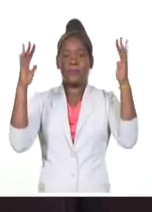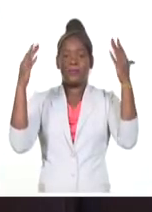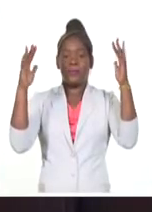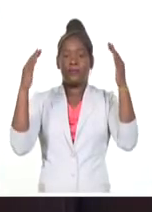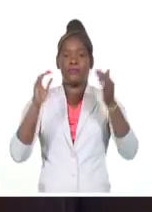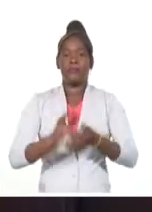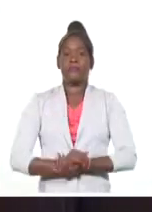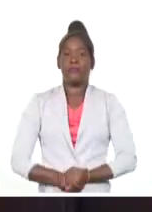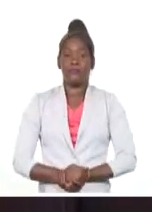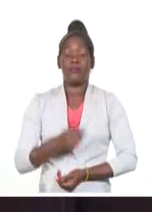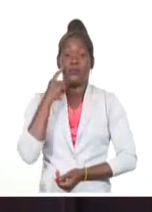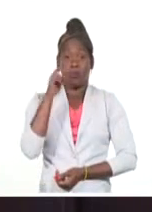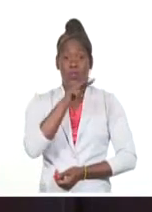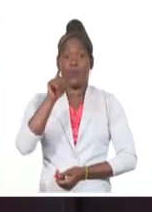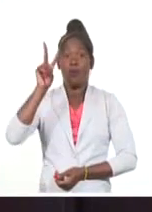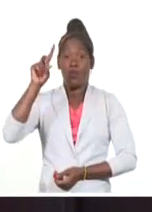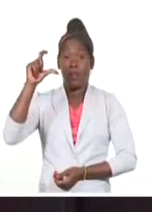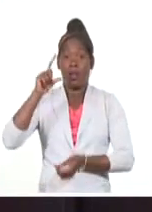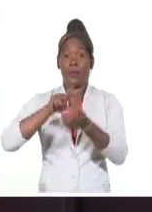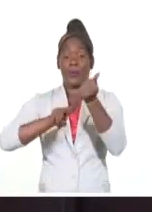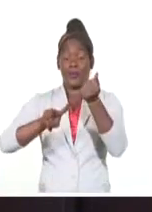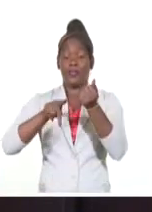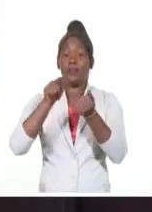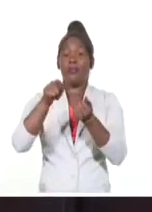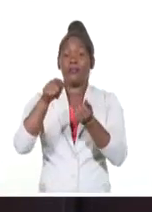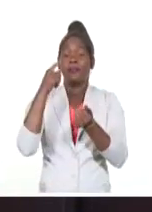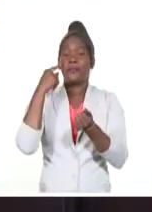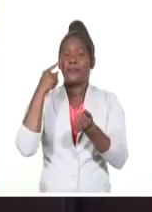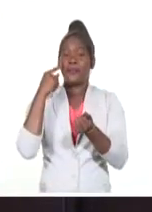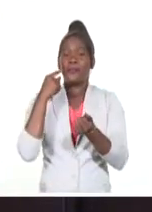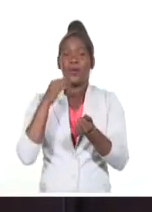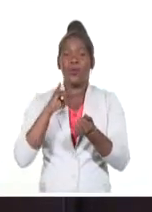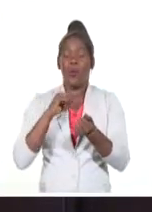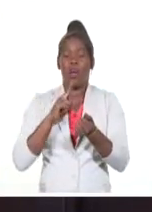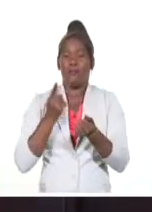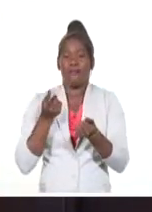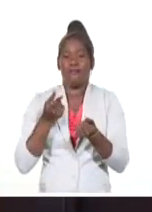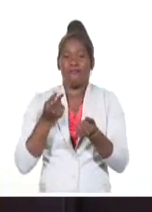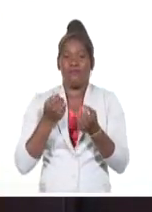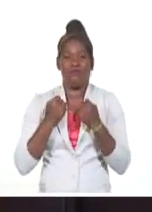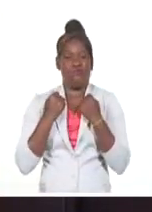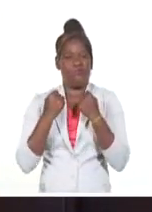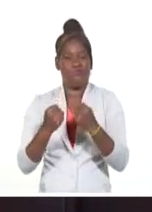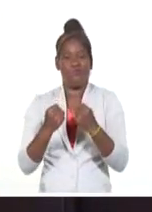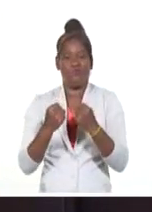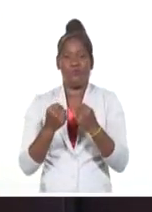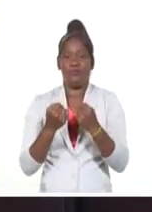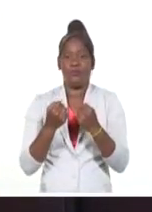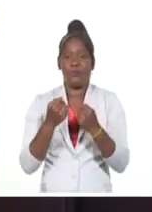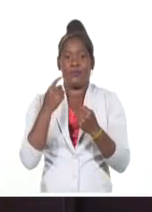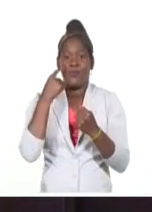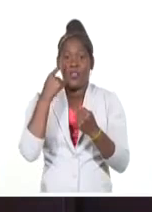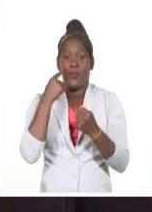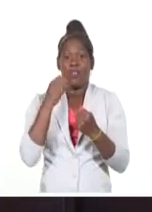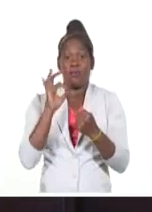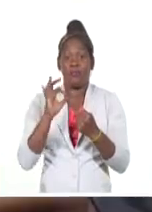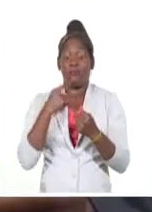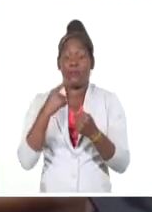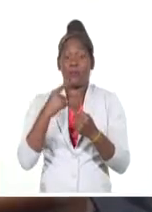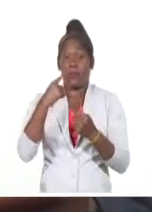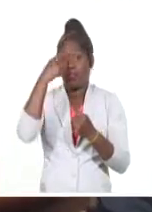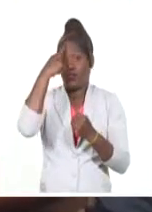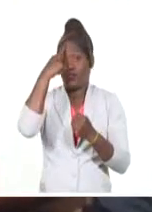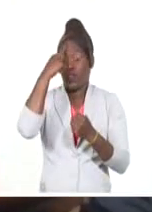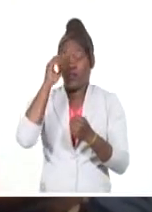Vemos a este pueblo villaglareño con la misma firmeza, con que el Che dijo, hasta la victoria siempre.